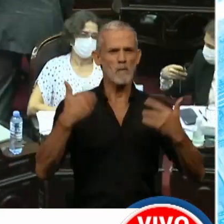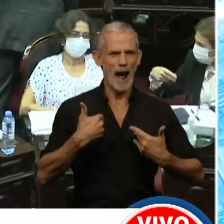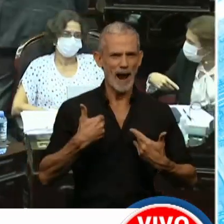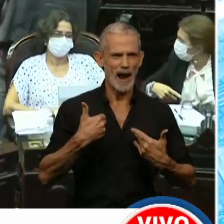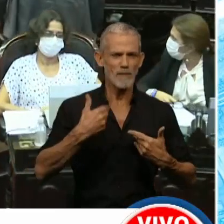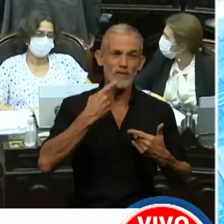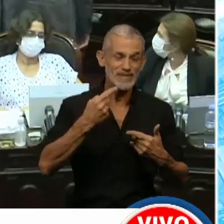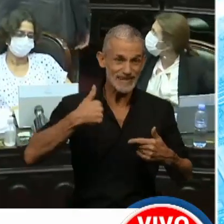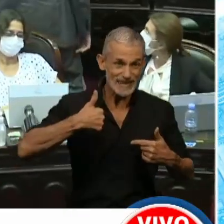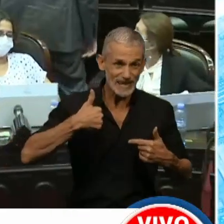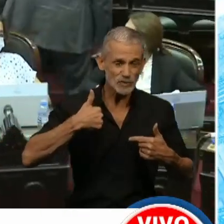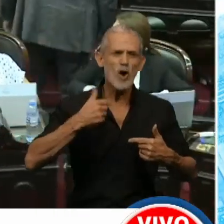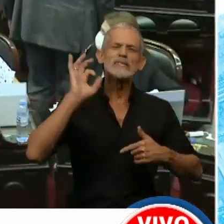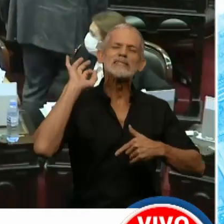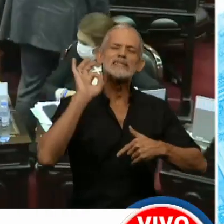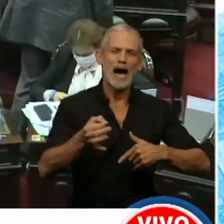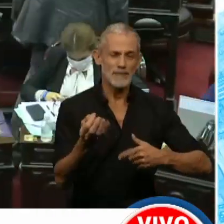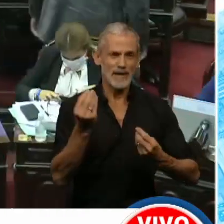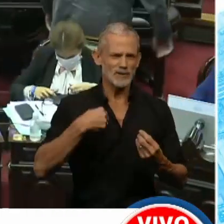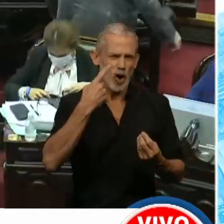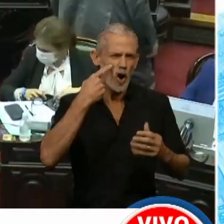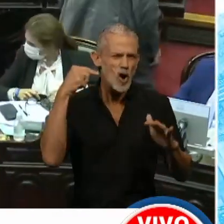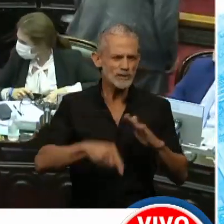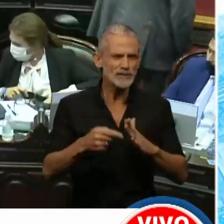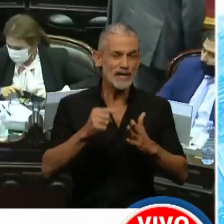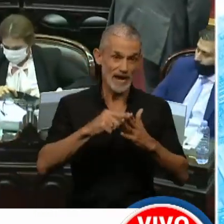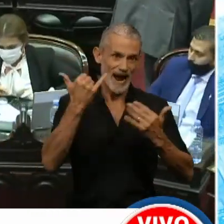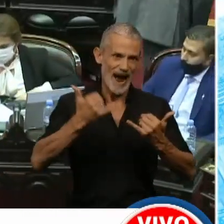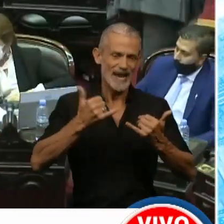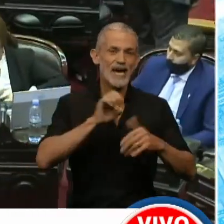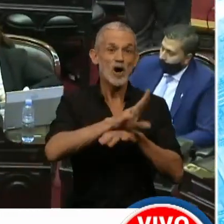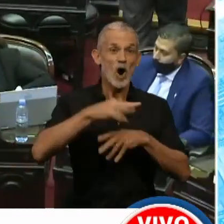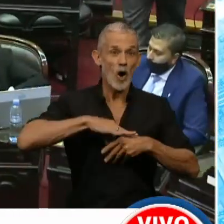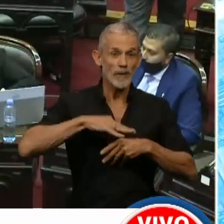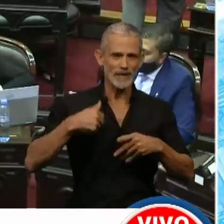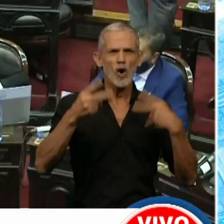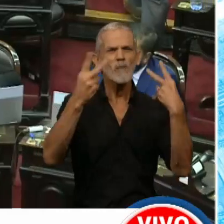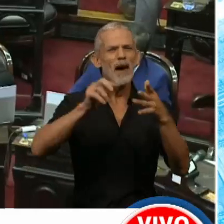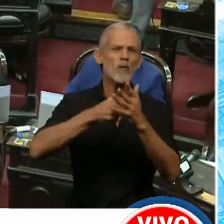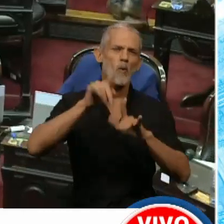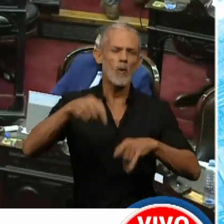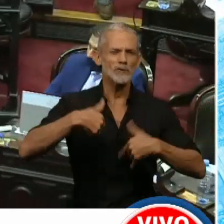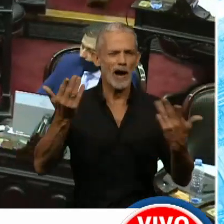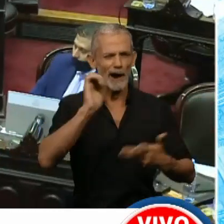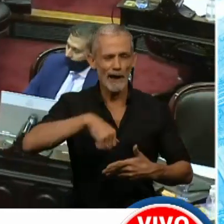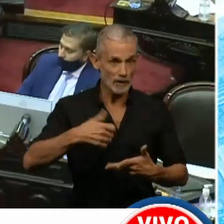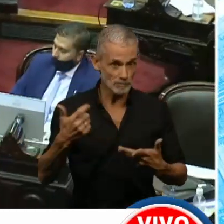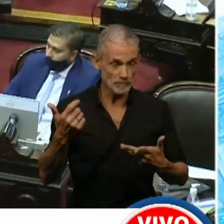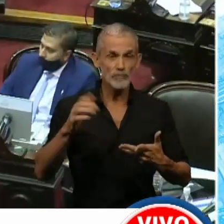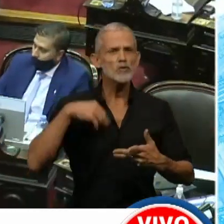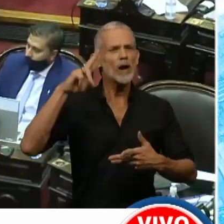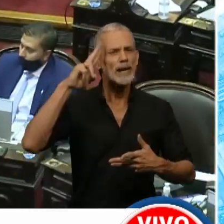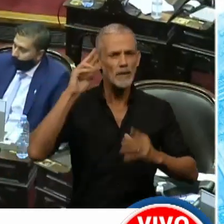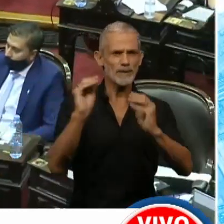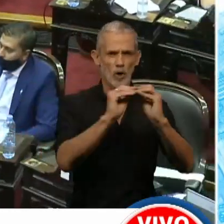al decir que yo sabía y que conocía que tenía COVID y que viajé a Buenos Aires. Simplemente por